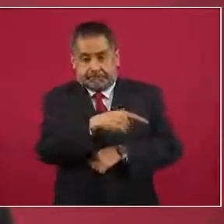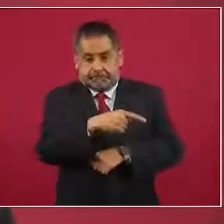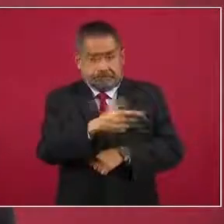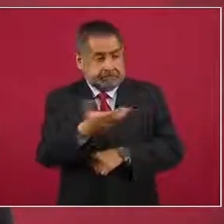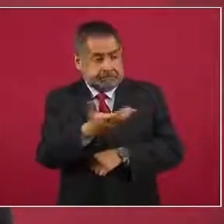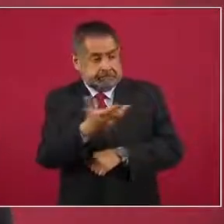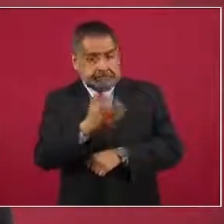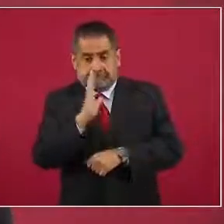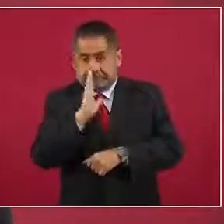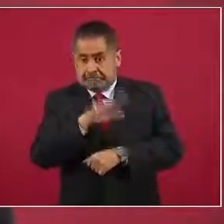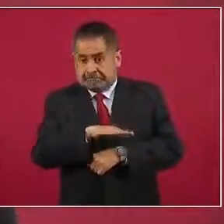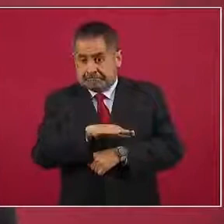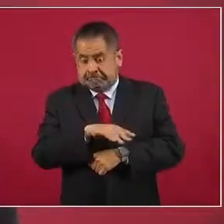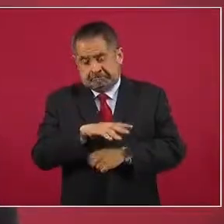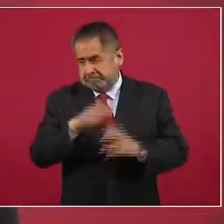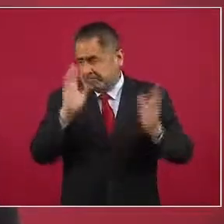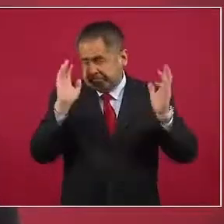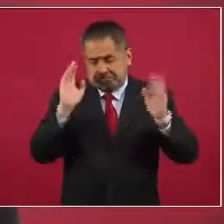algo indebido,